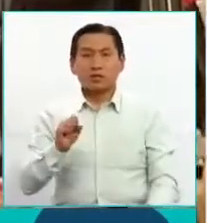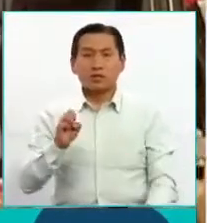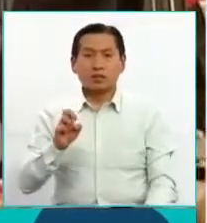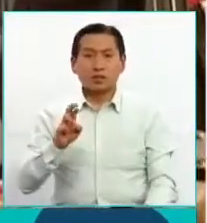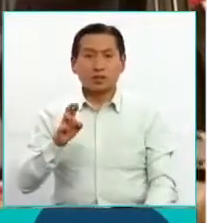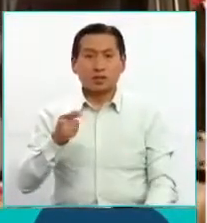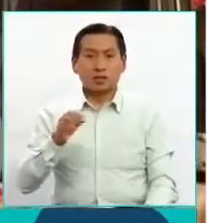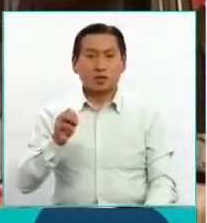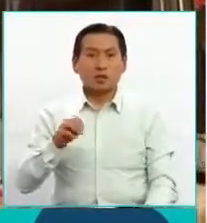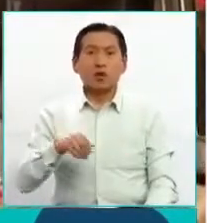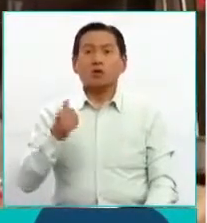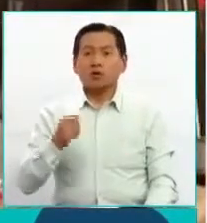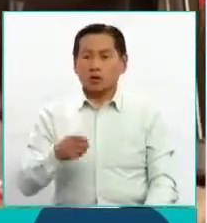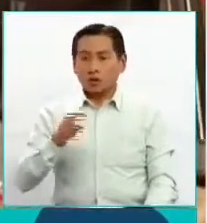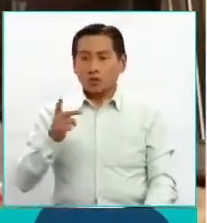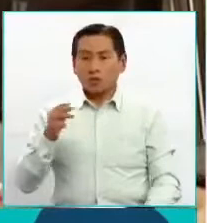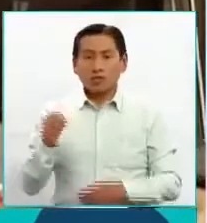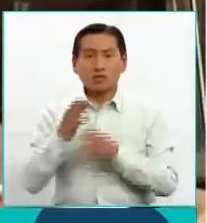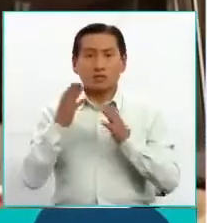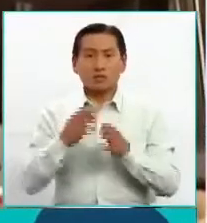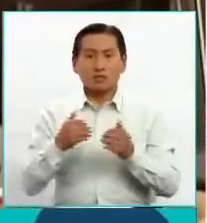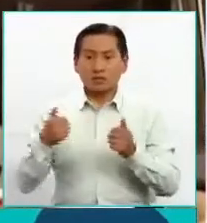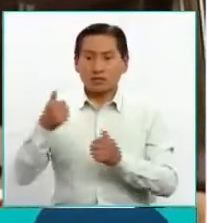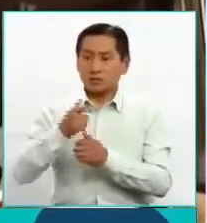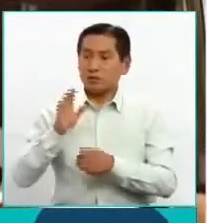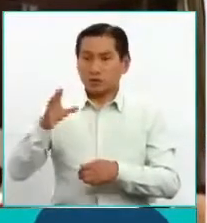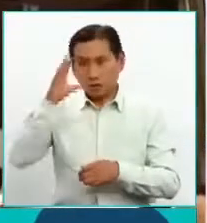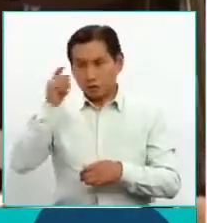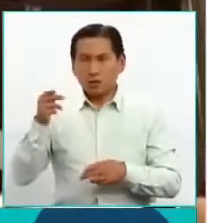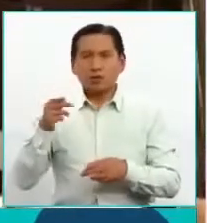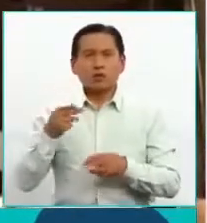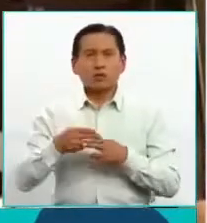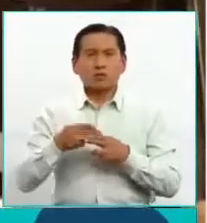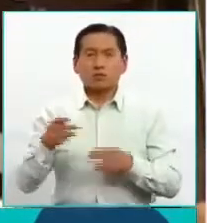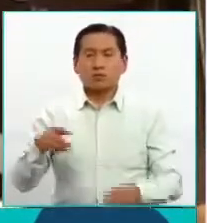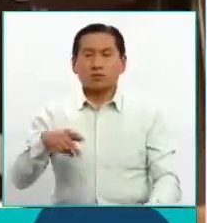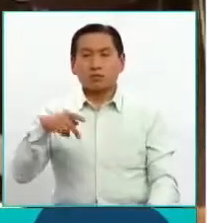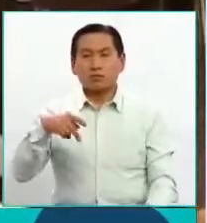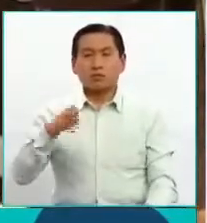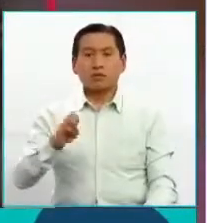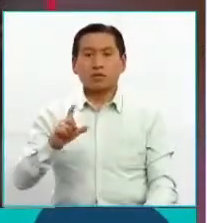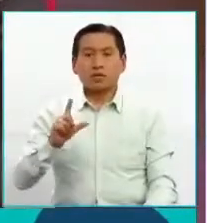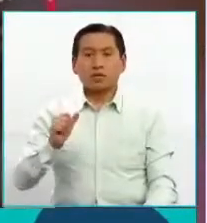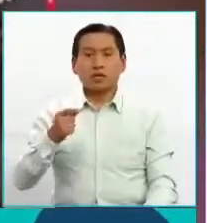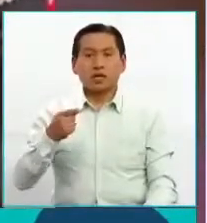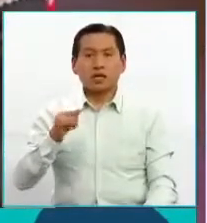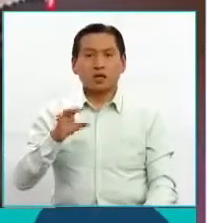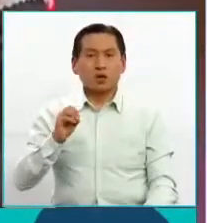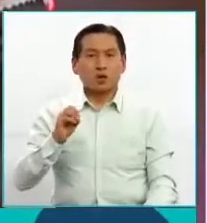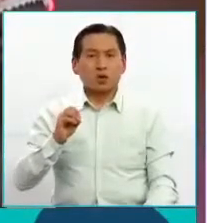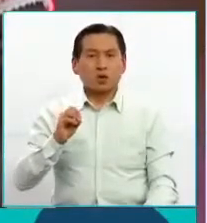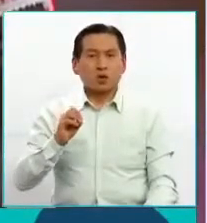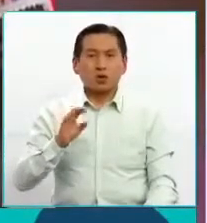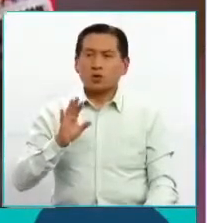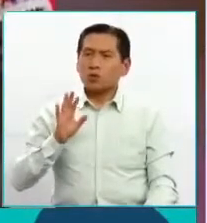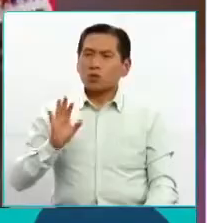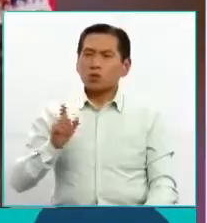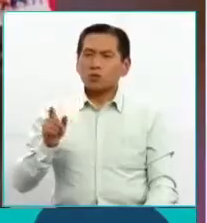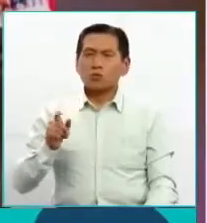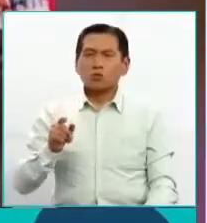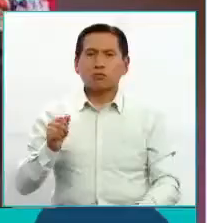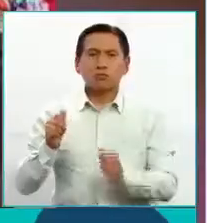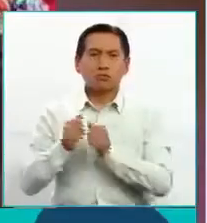y el otro viceministro que está también dirigido por un varón, que es el hermano Pelagio Condor y Ana, que es un